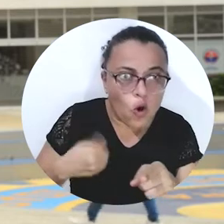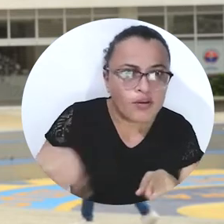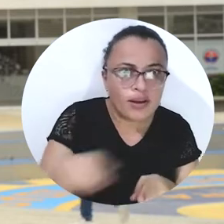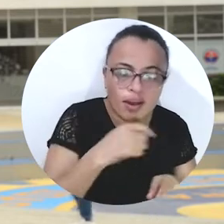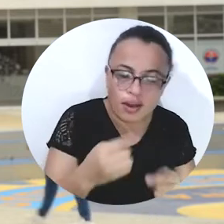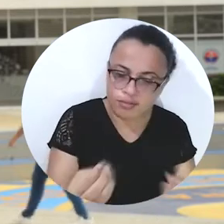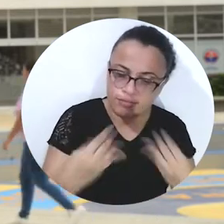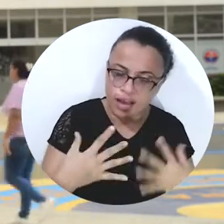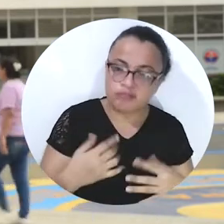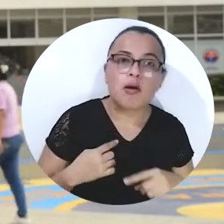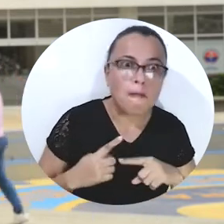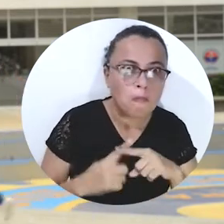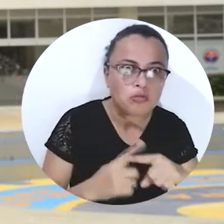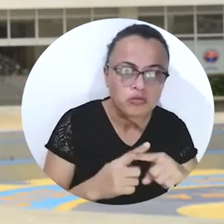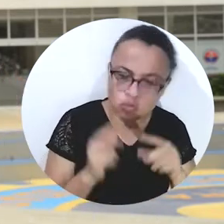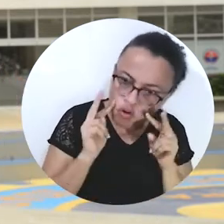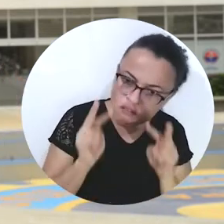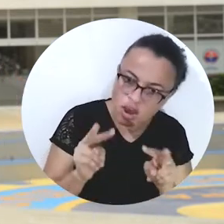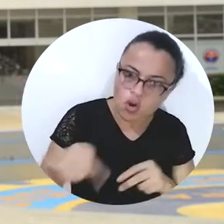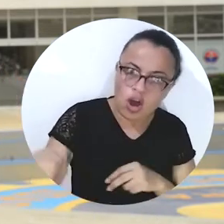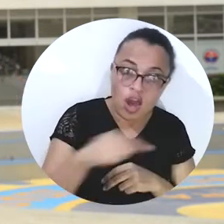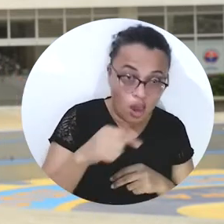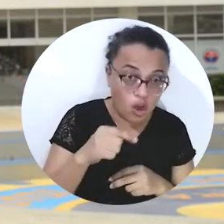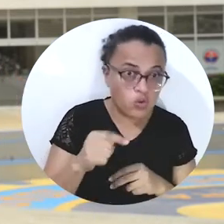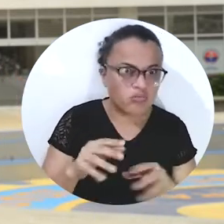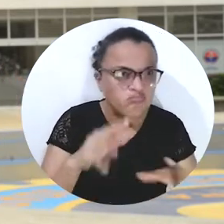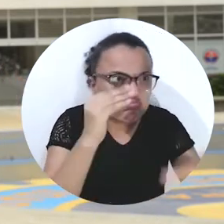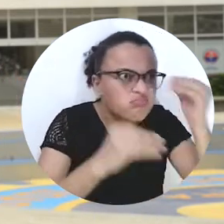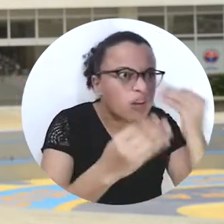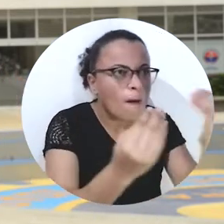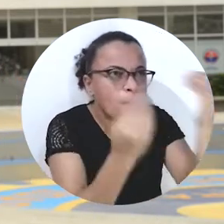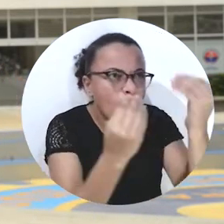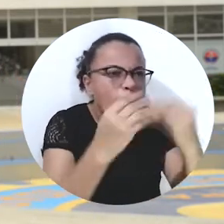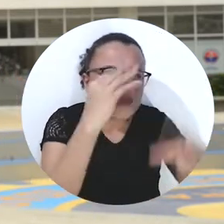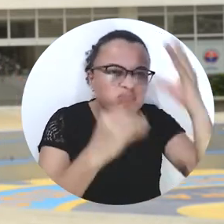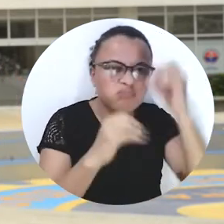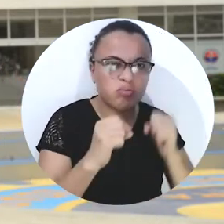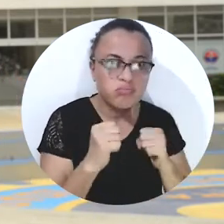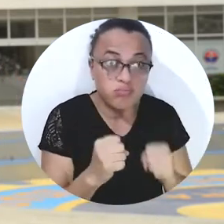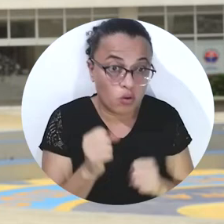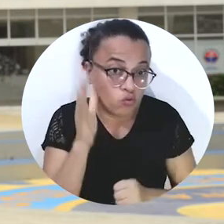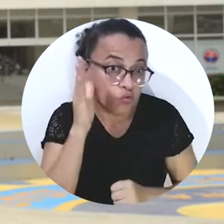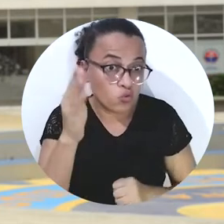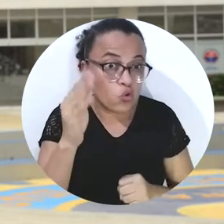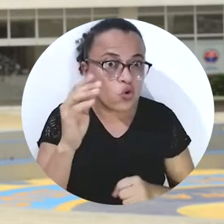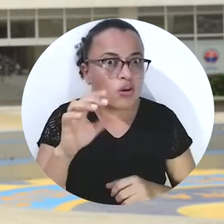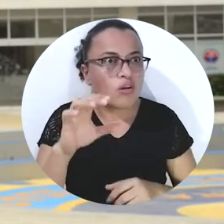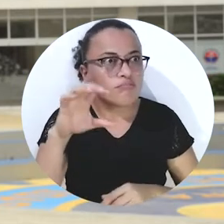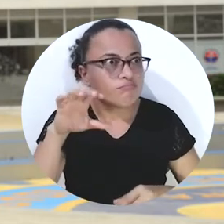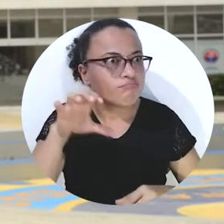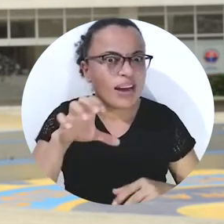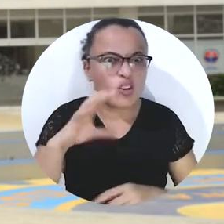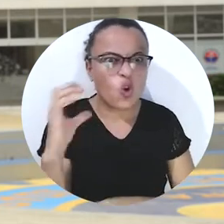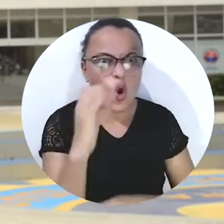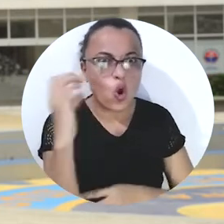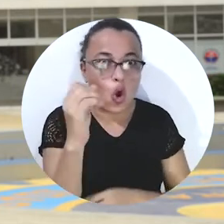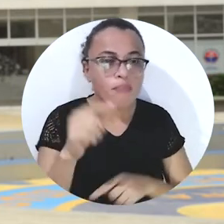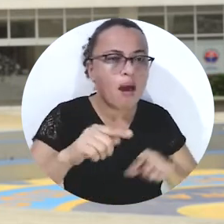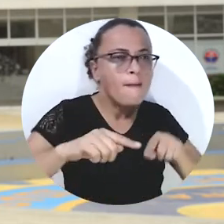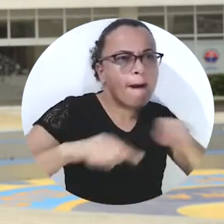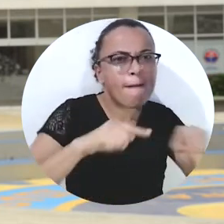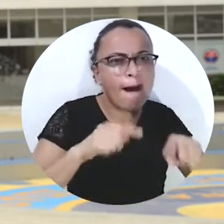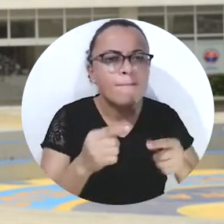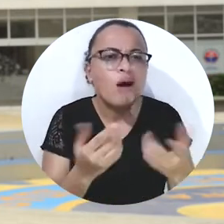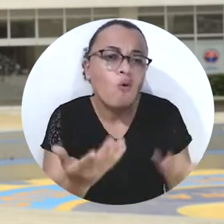personas que se educan, que finalmente van a ser los responsables de la conducción de este país en el sector público, en el sector